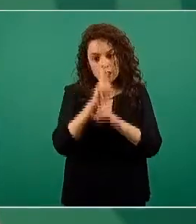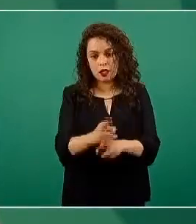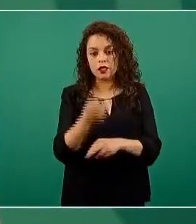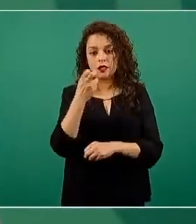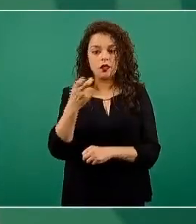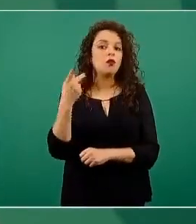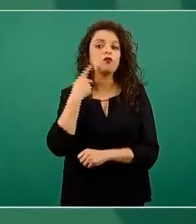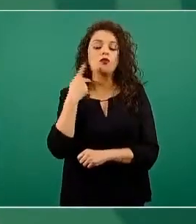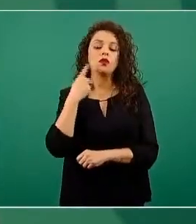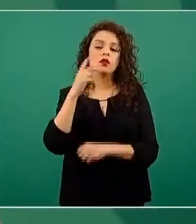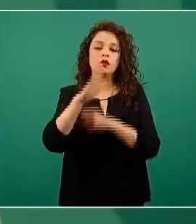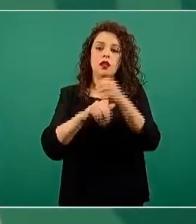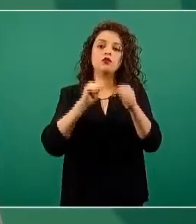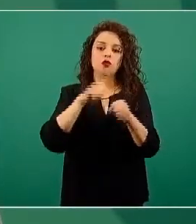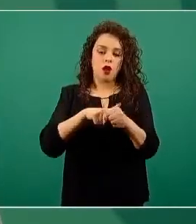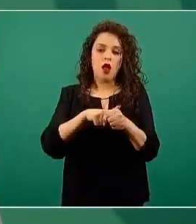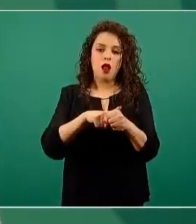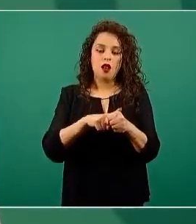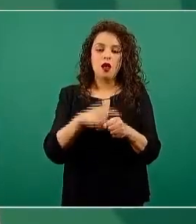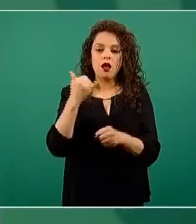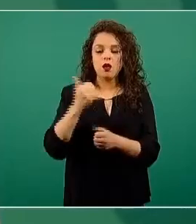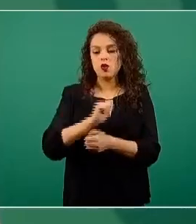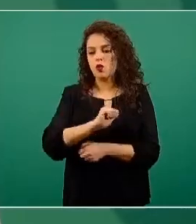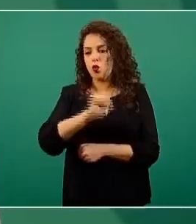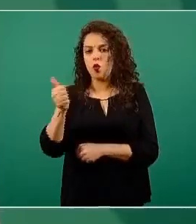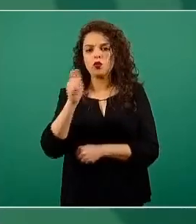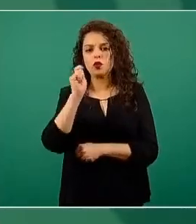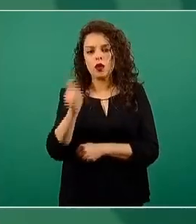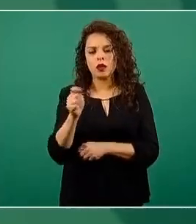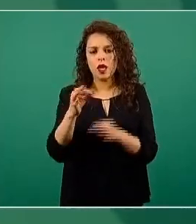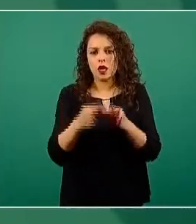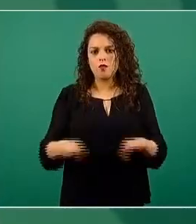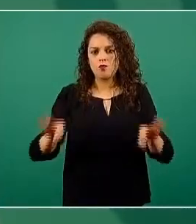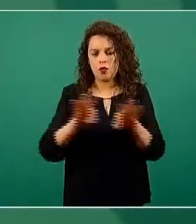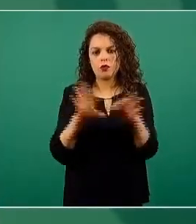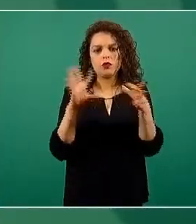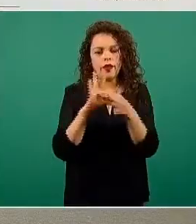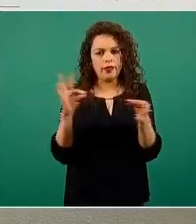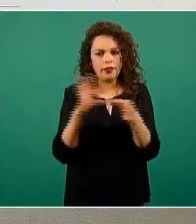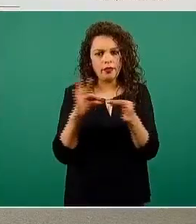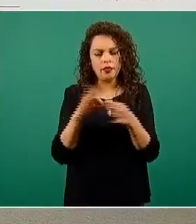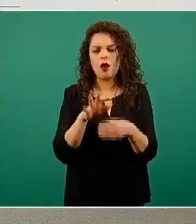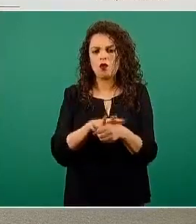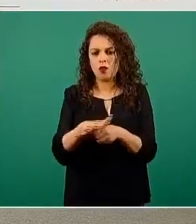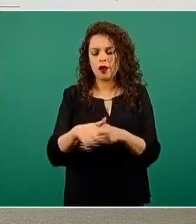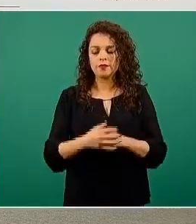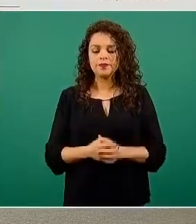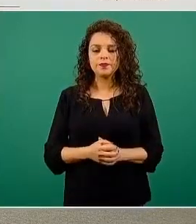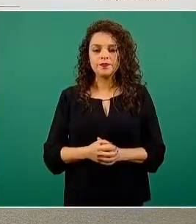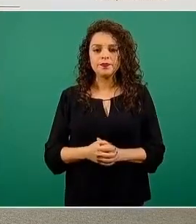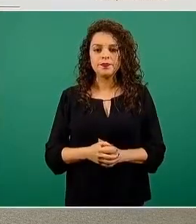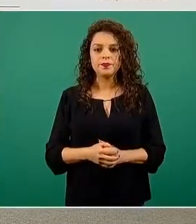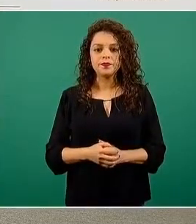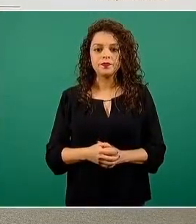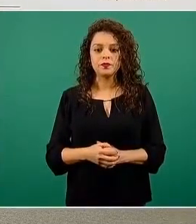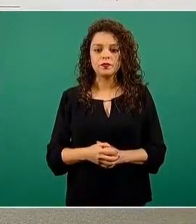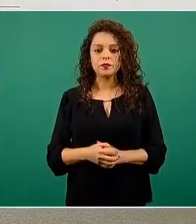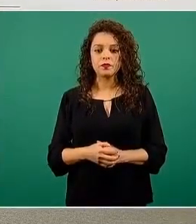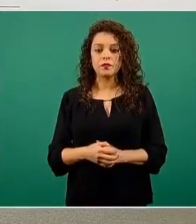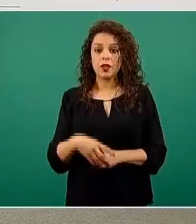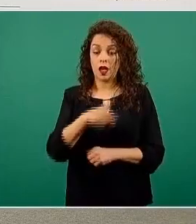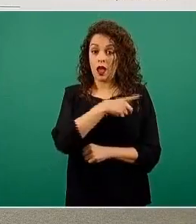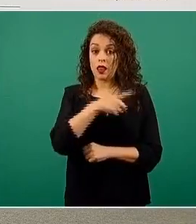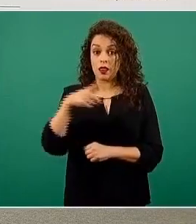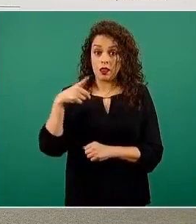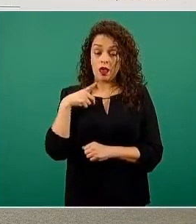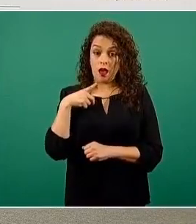política nacional. Y otro dato también que es muy importante mencionar, es que deben de estar informando, el acuerdo